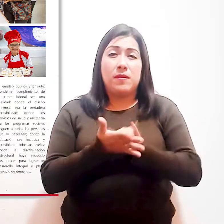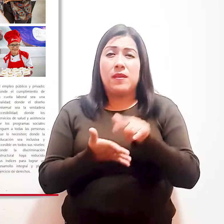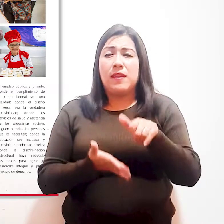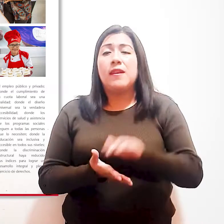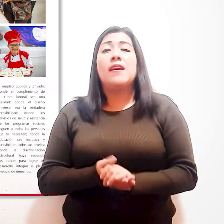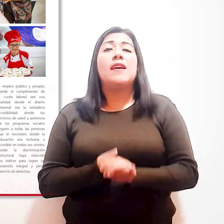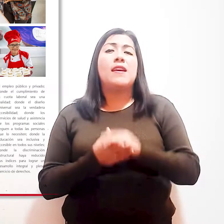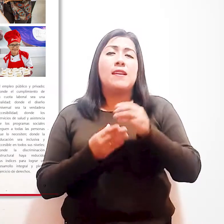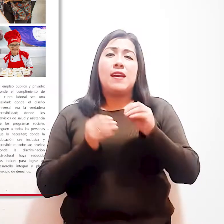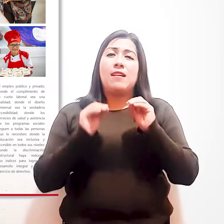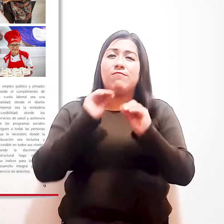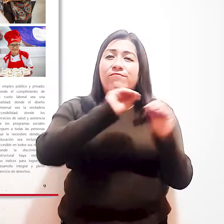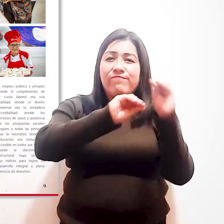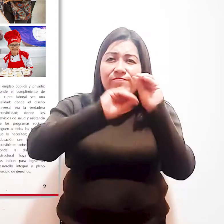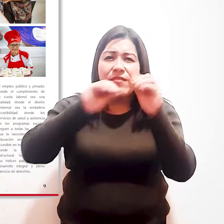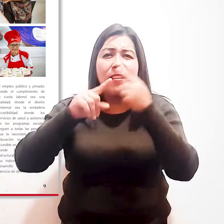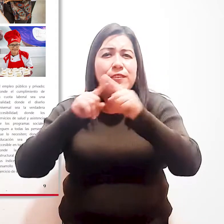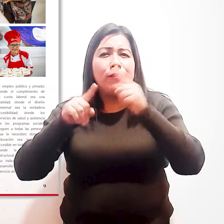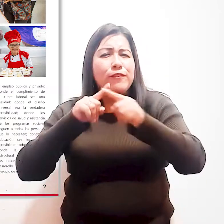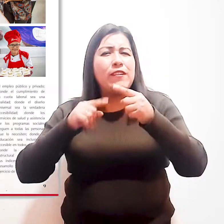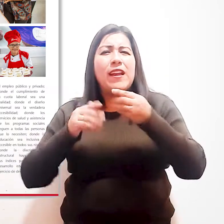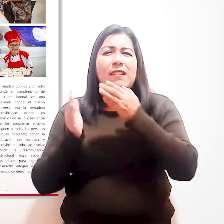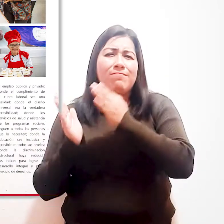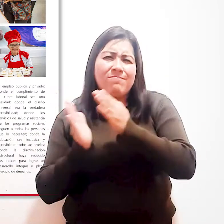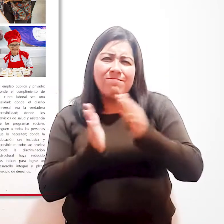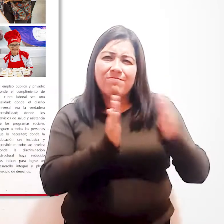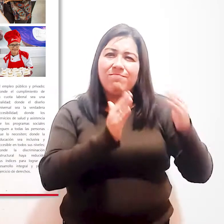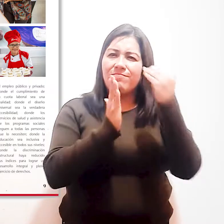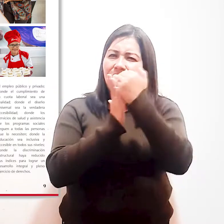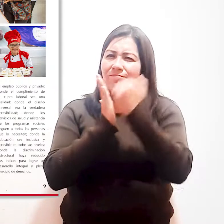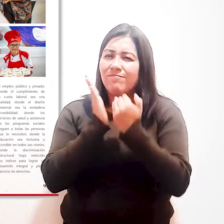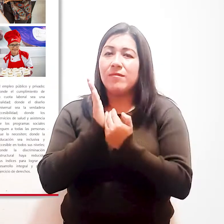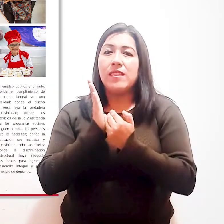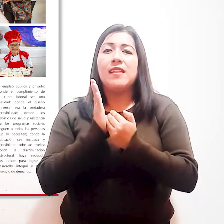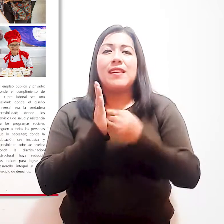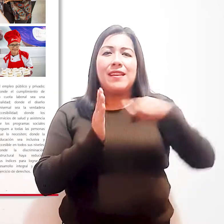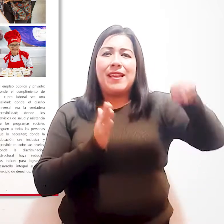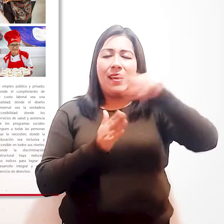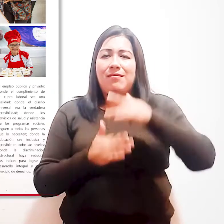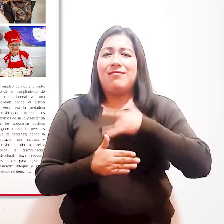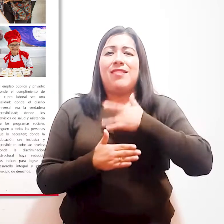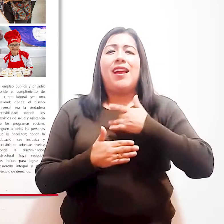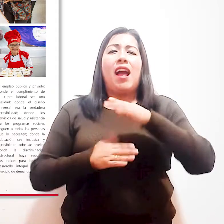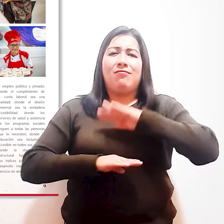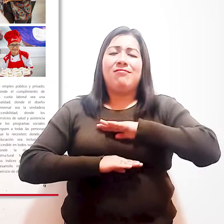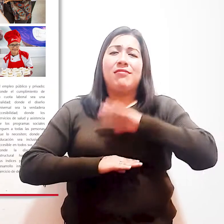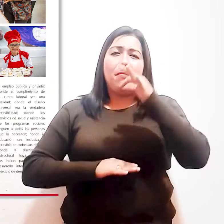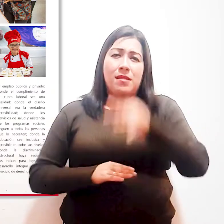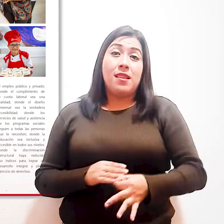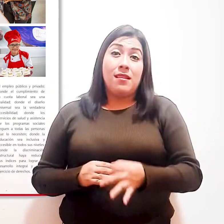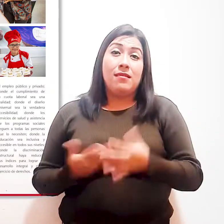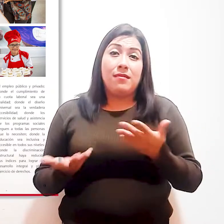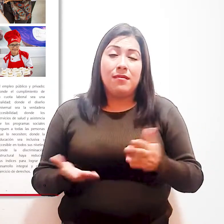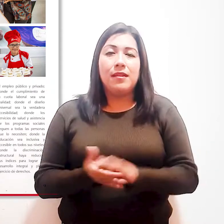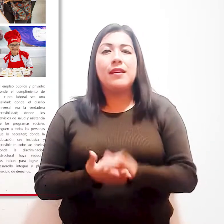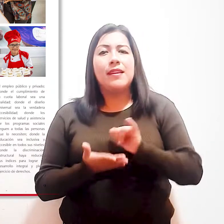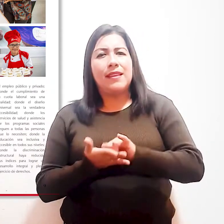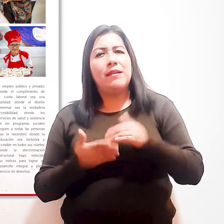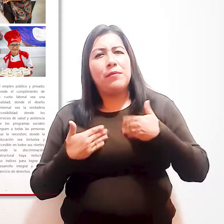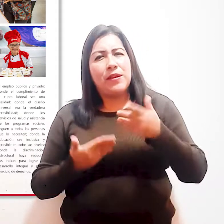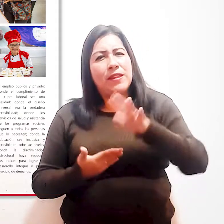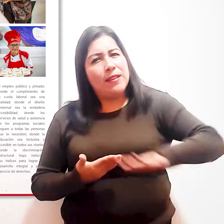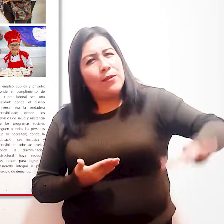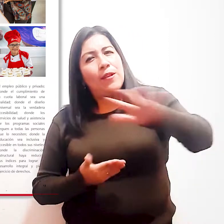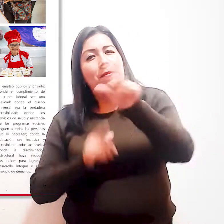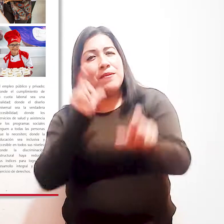donde el diseño universal sea la verdadera accesibilidad, donde los servicios de salud y asistencia de los programas sociales lleguen a todas las